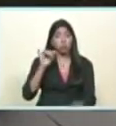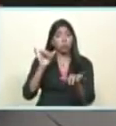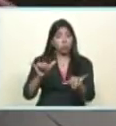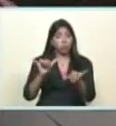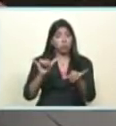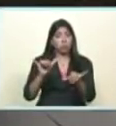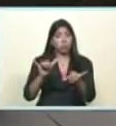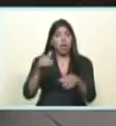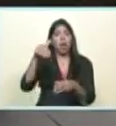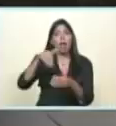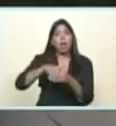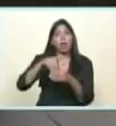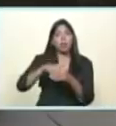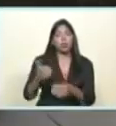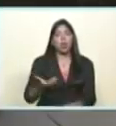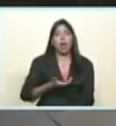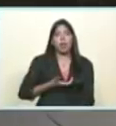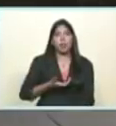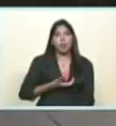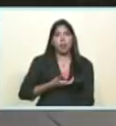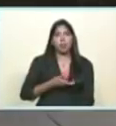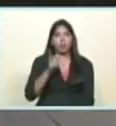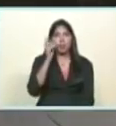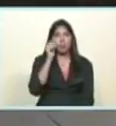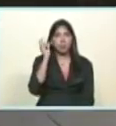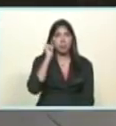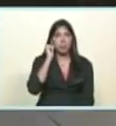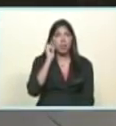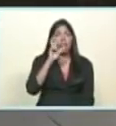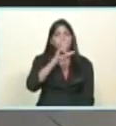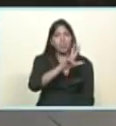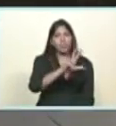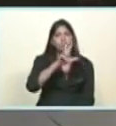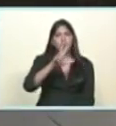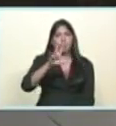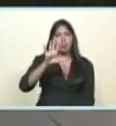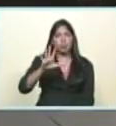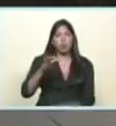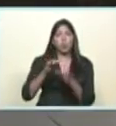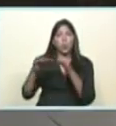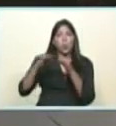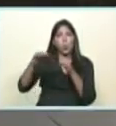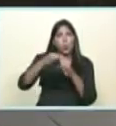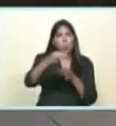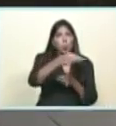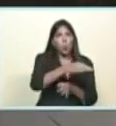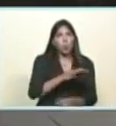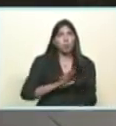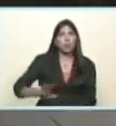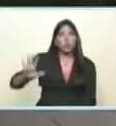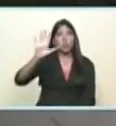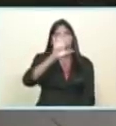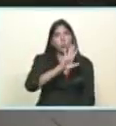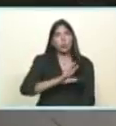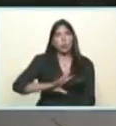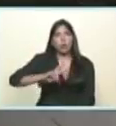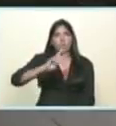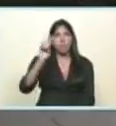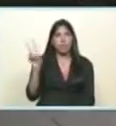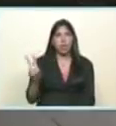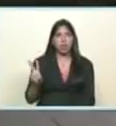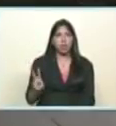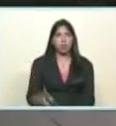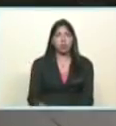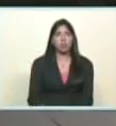para alcaldes y alcaldesas en los trescientos treinta y cinco municipios en que está organizada